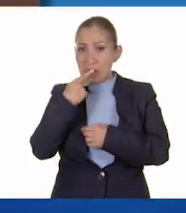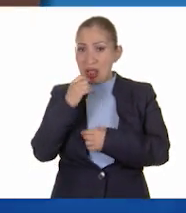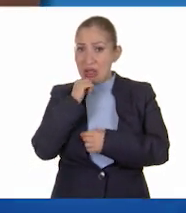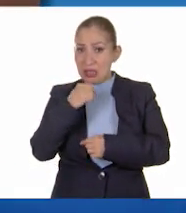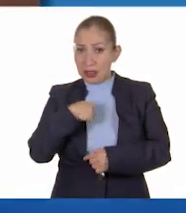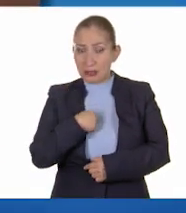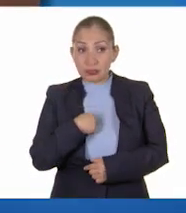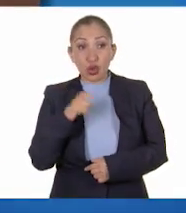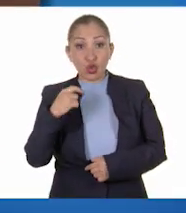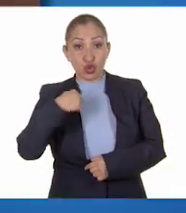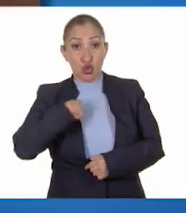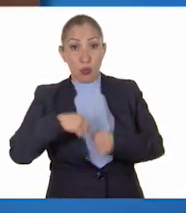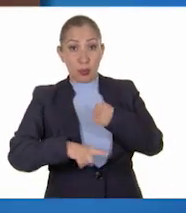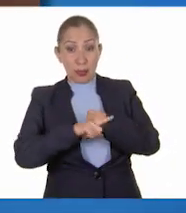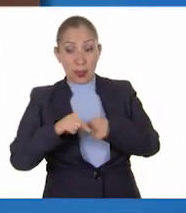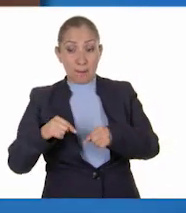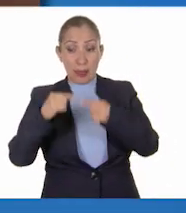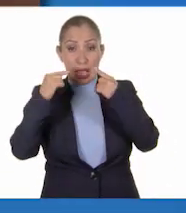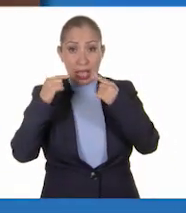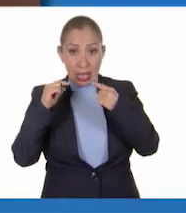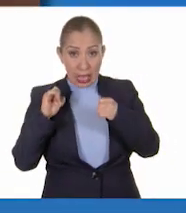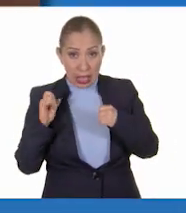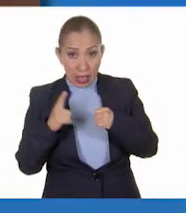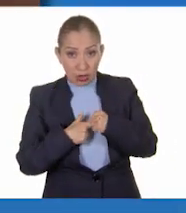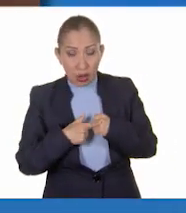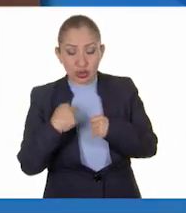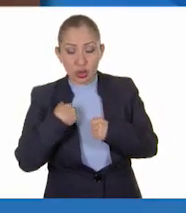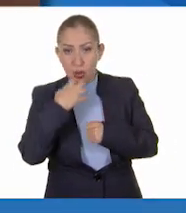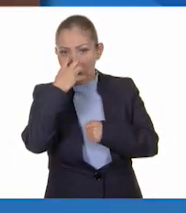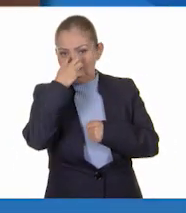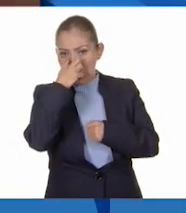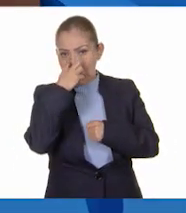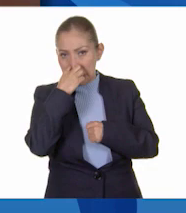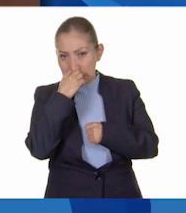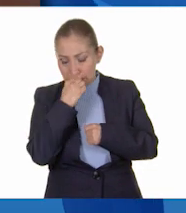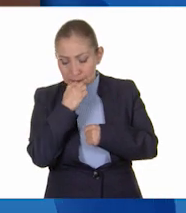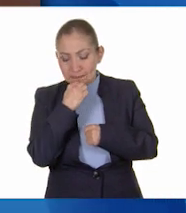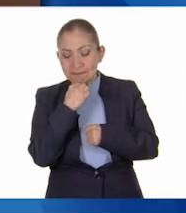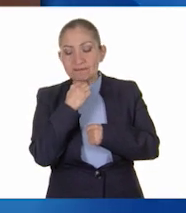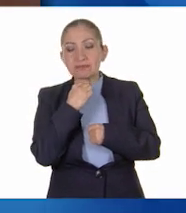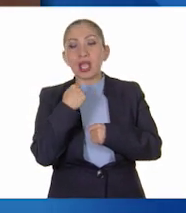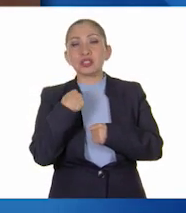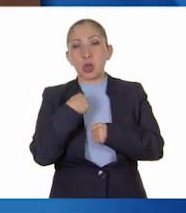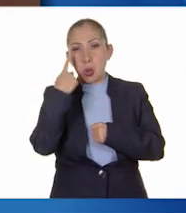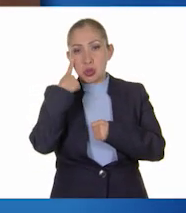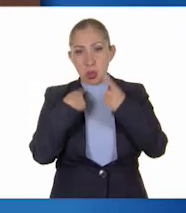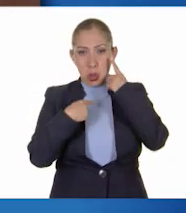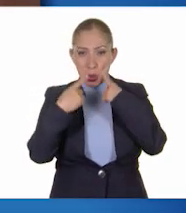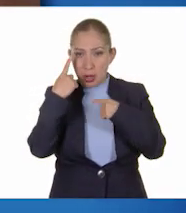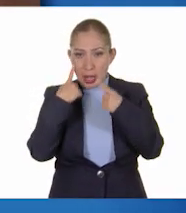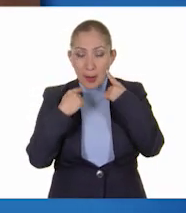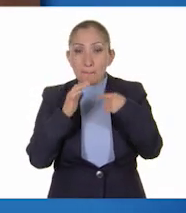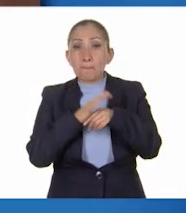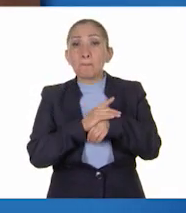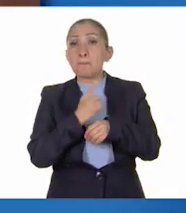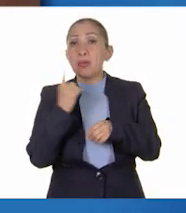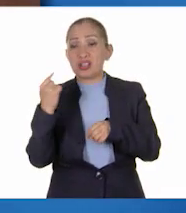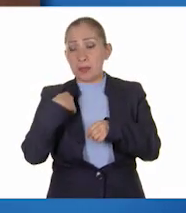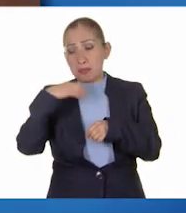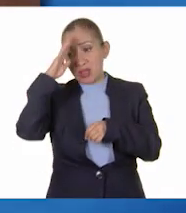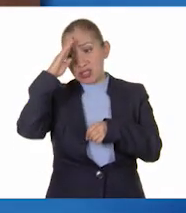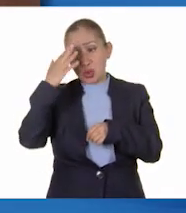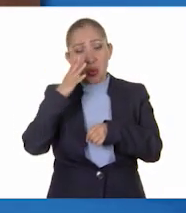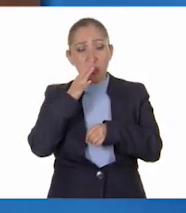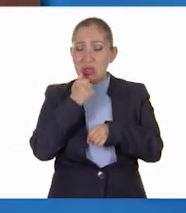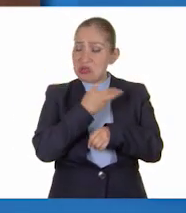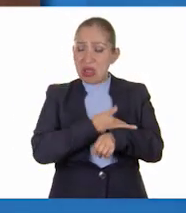Cuando tengo un conflicto o problema, me pongo triste y me pongo a llorar porque pienso que